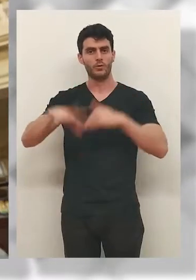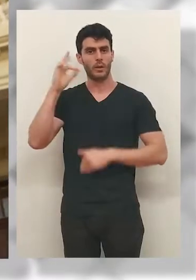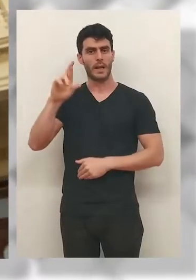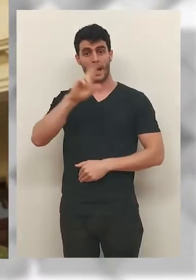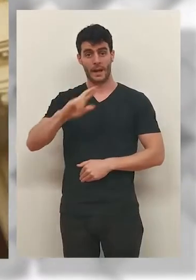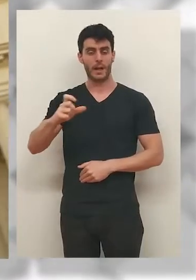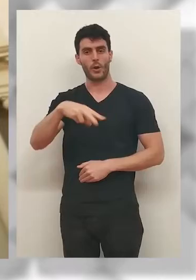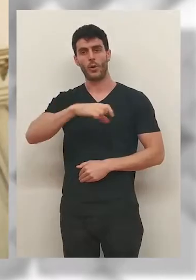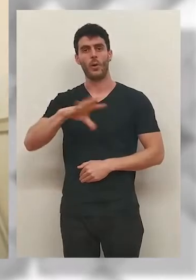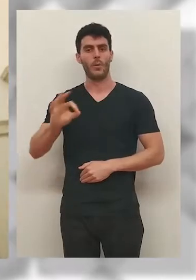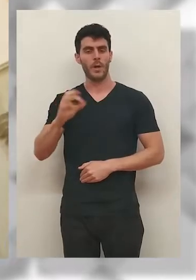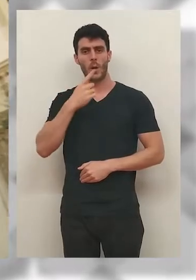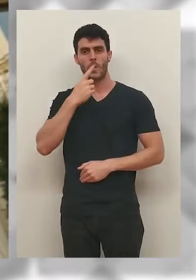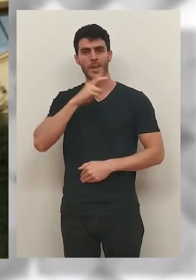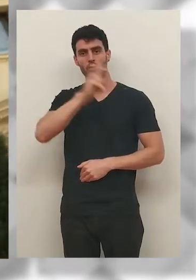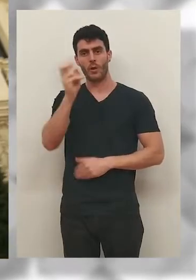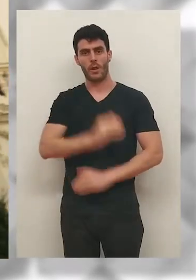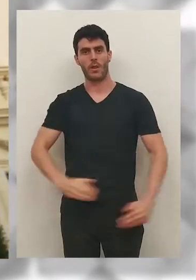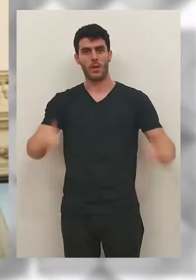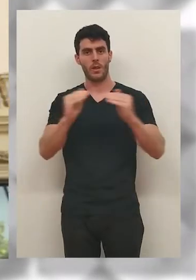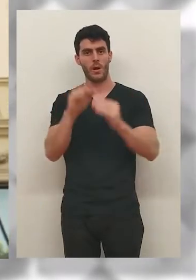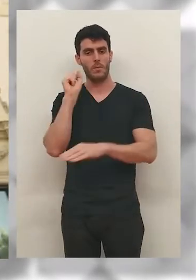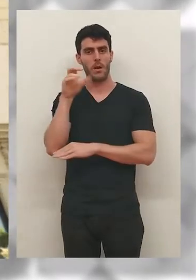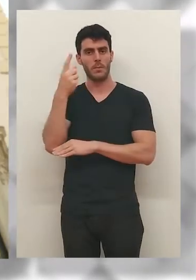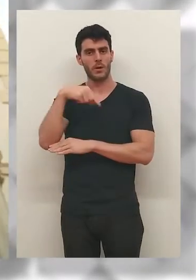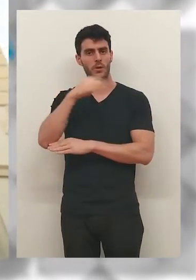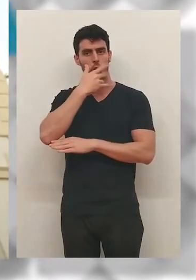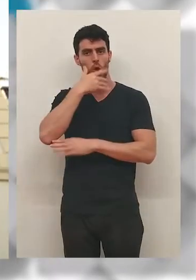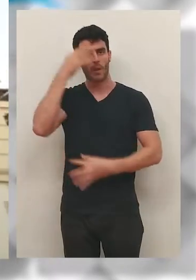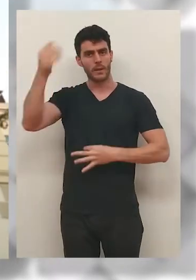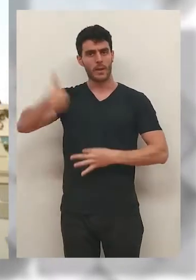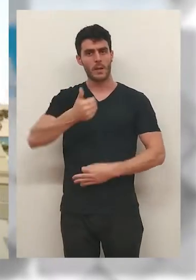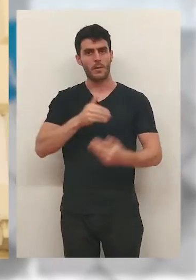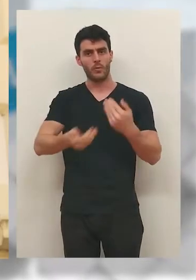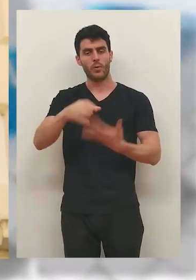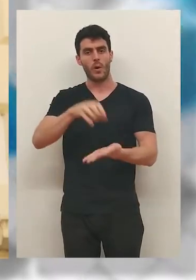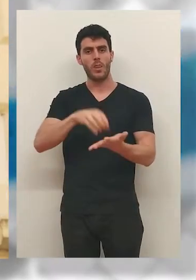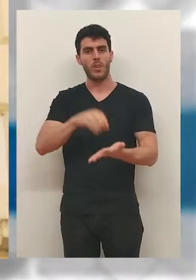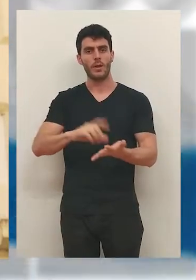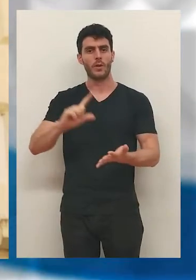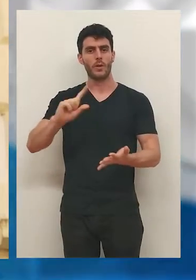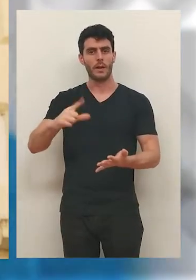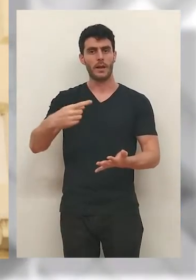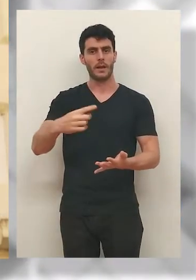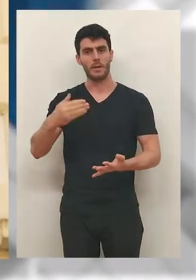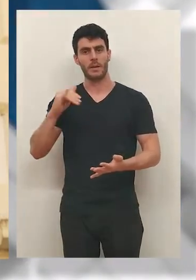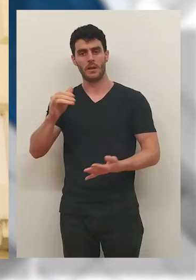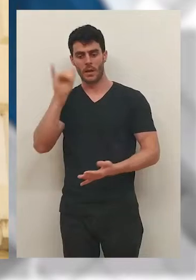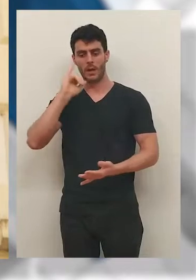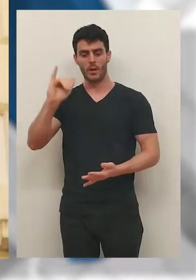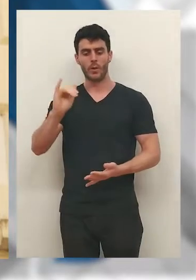La consejera Raquel Romero subrayaba el carácter diverso de nuestra sociedad en una comparecencia en la que hemos conocido algún detalle más del futuro centro